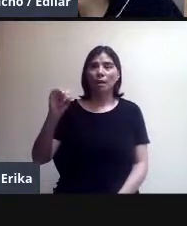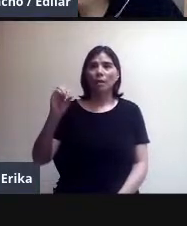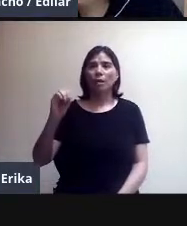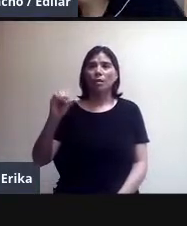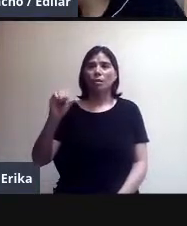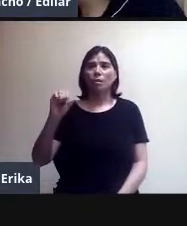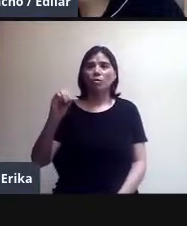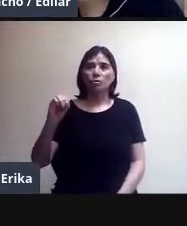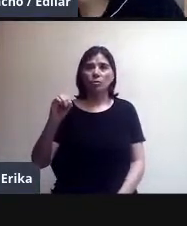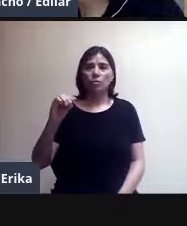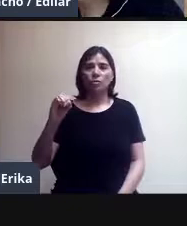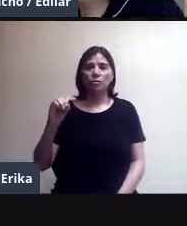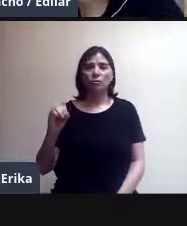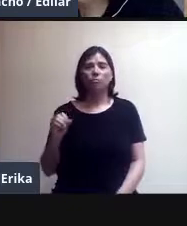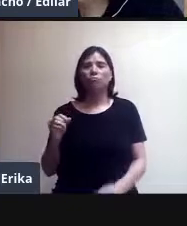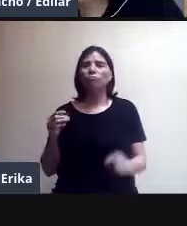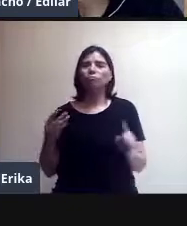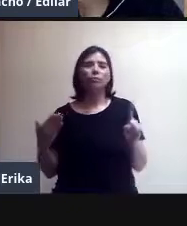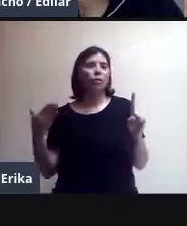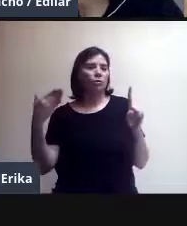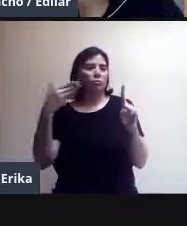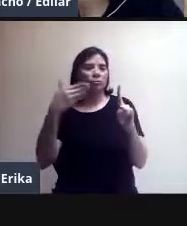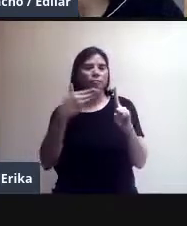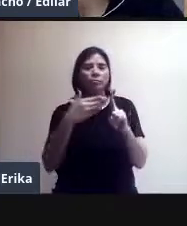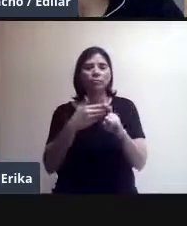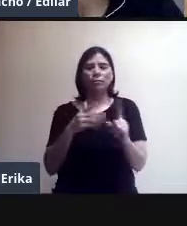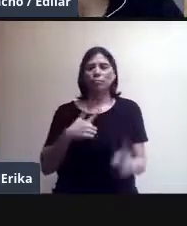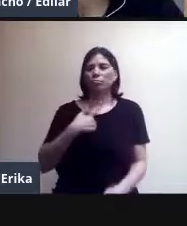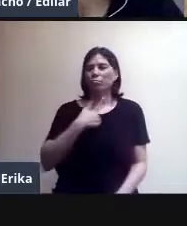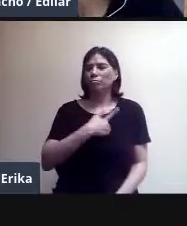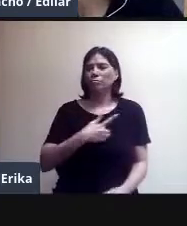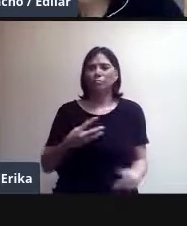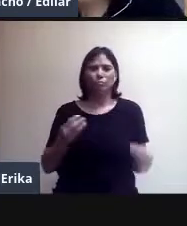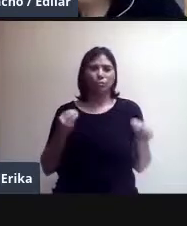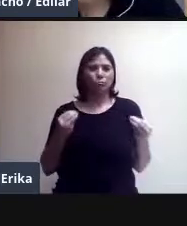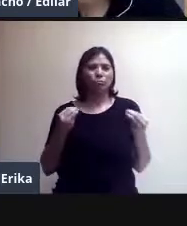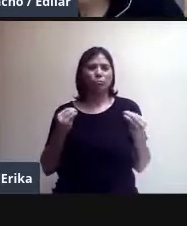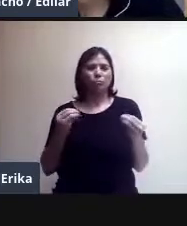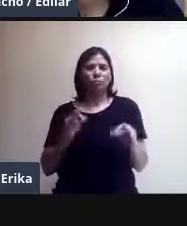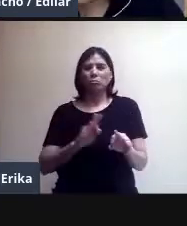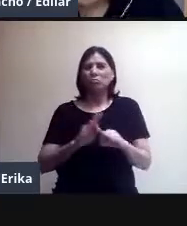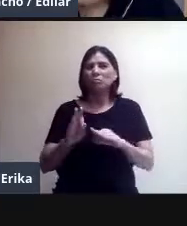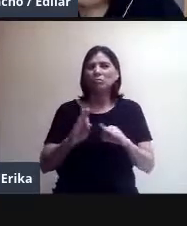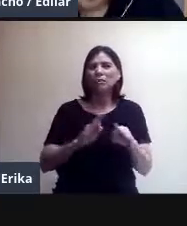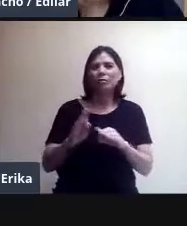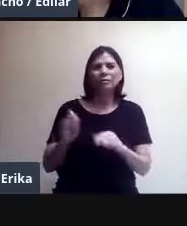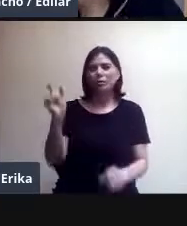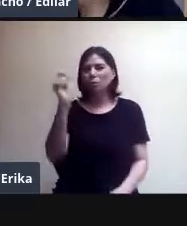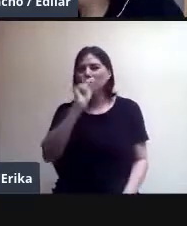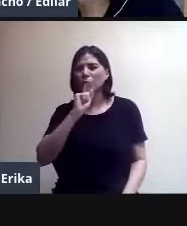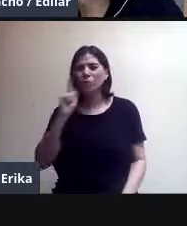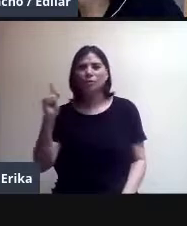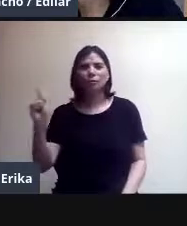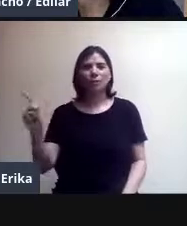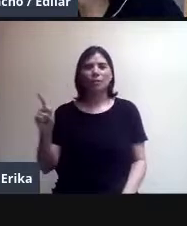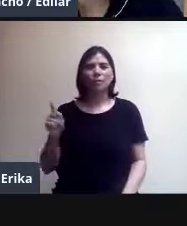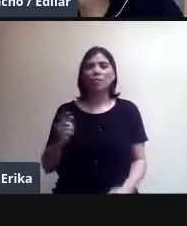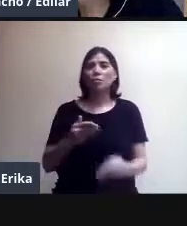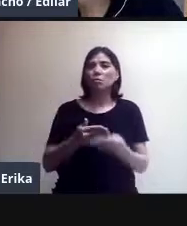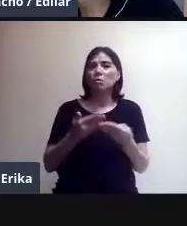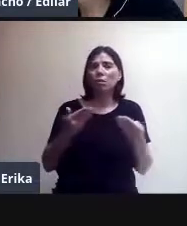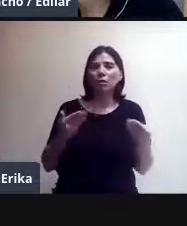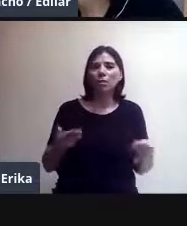maestros, así que nos llena de energía ver toda la pasión y vocación que ponen en estos momentos tan